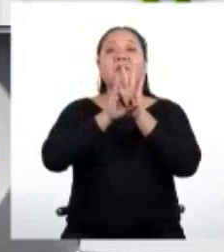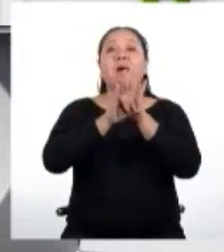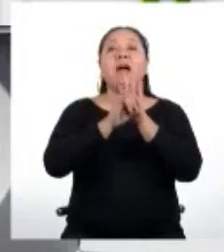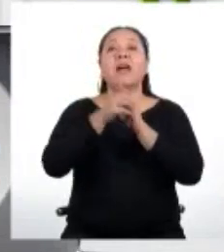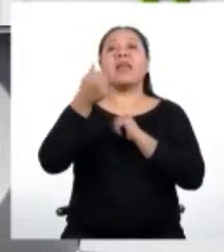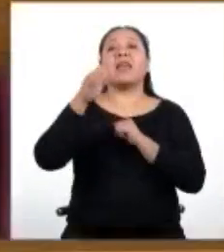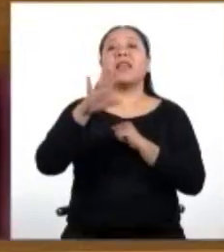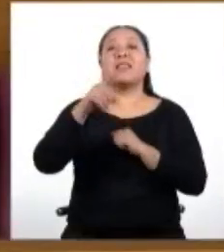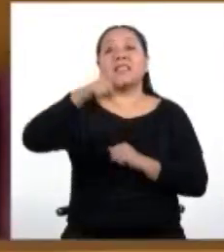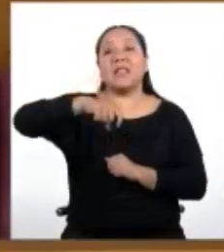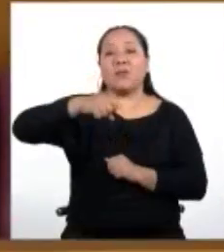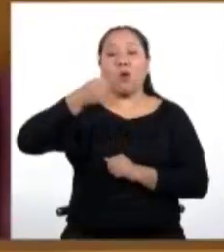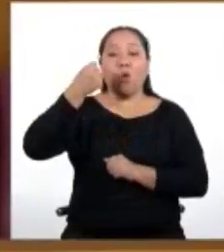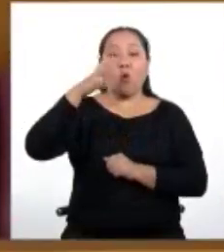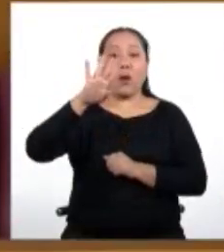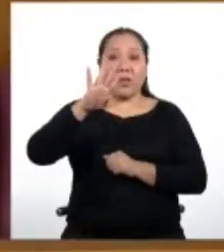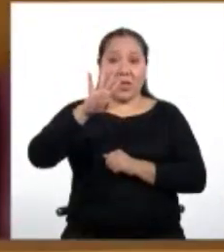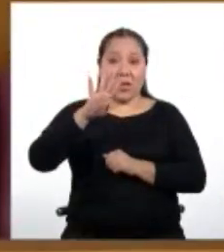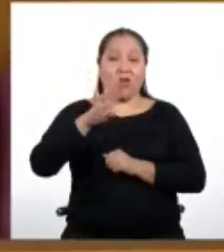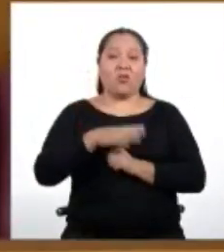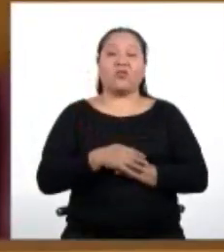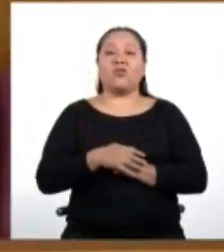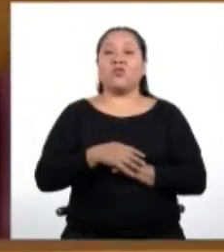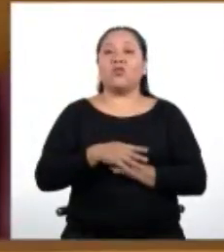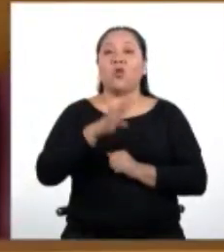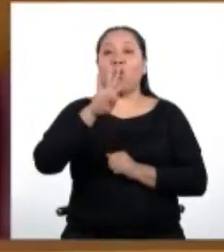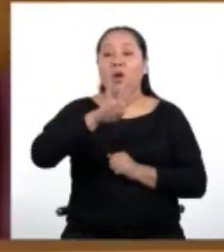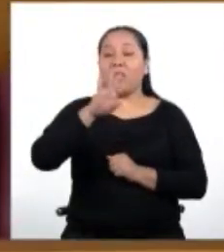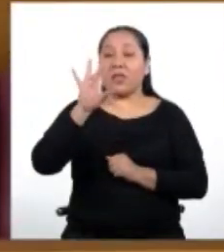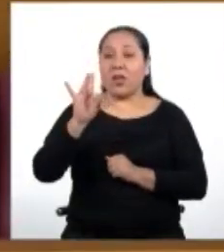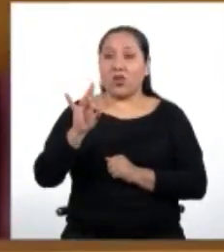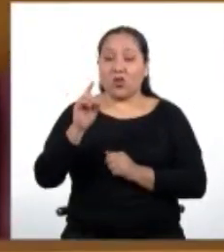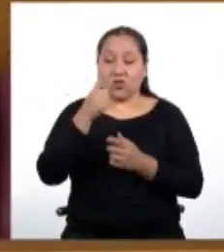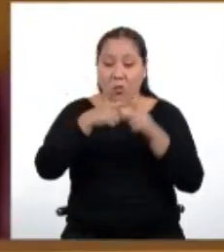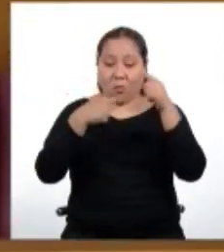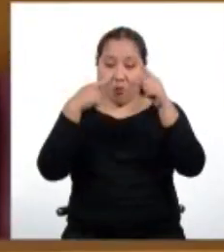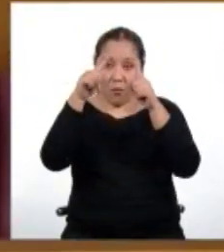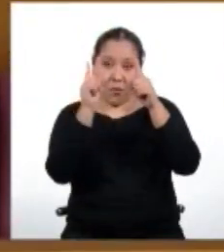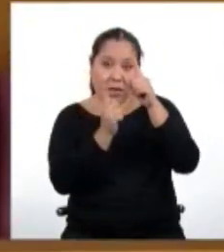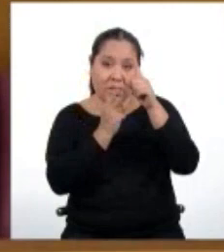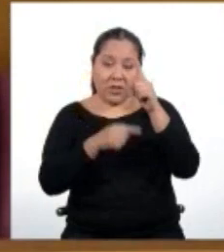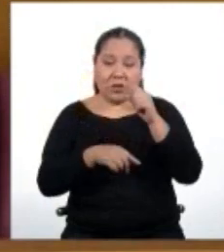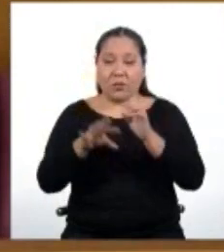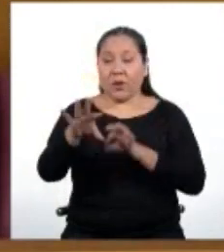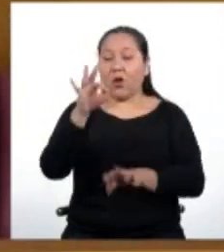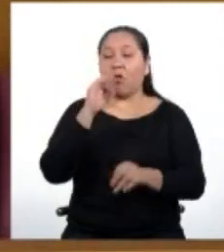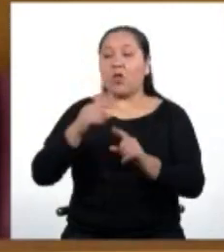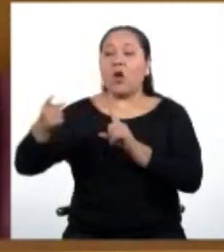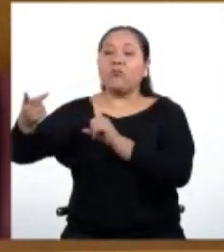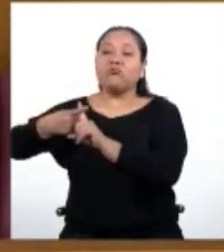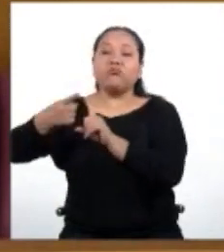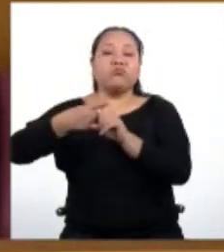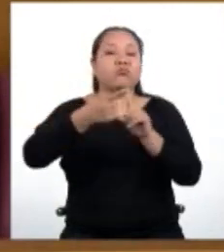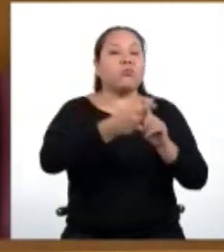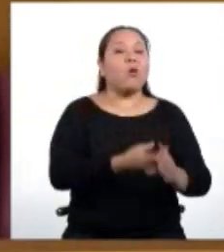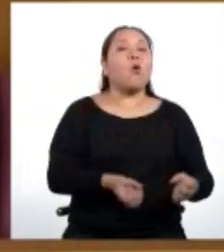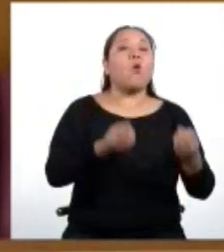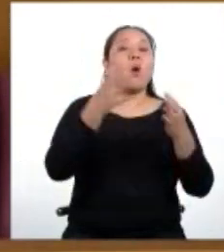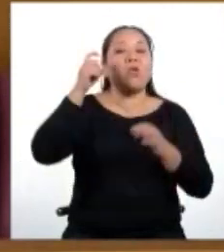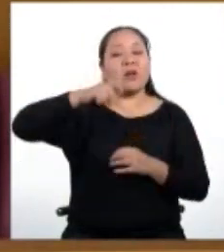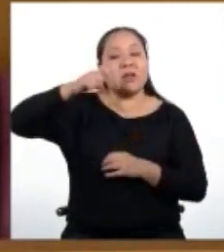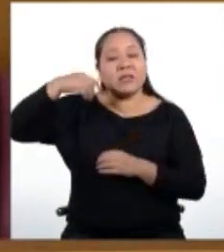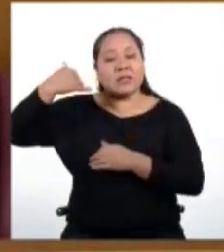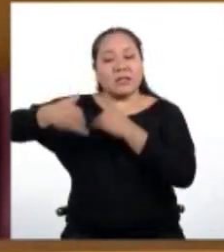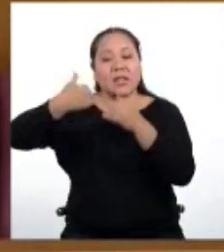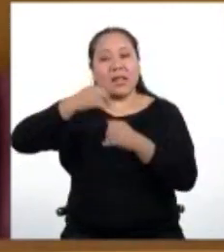48 palitos. ¡Exacto, Yanira! Y para encontrar la cantidad total de palitos que se necesitan para formar las